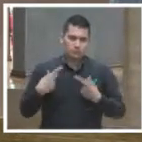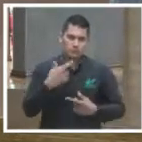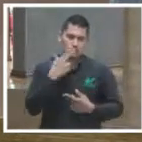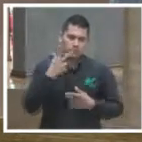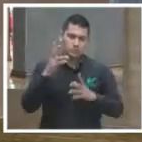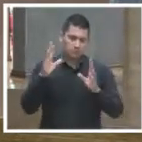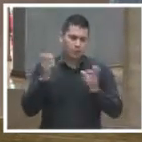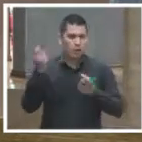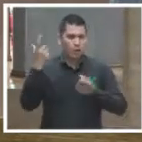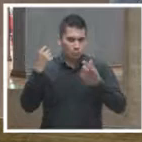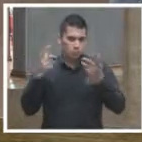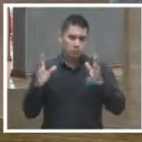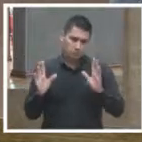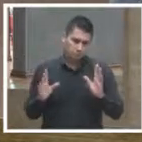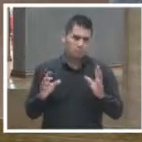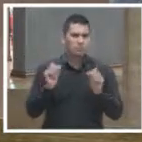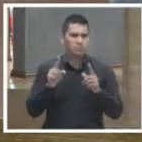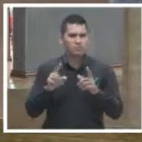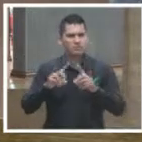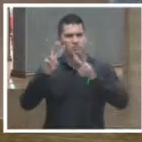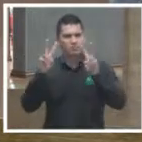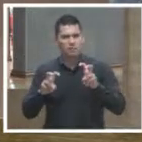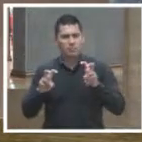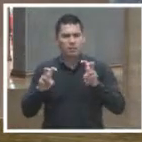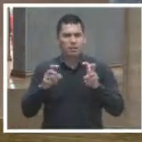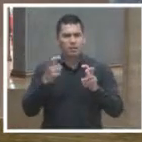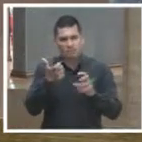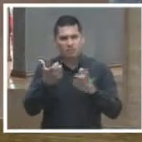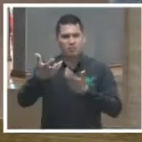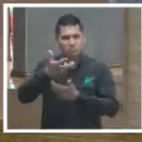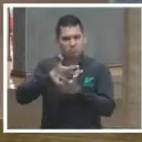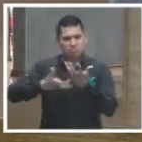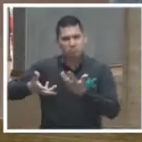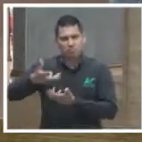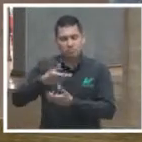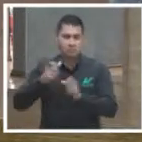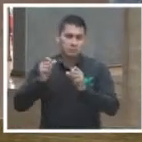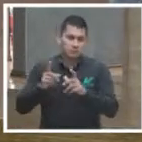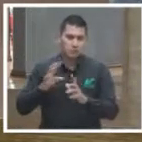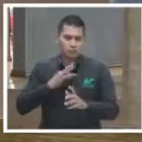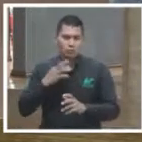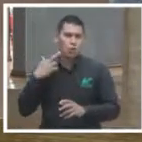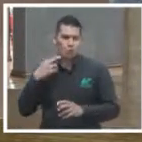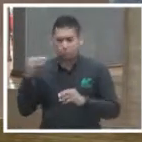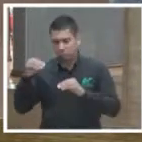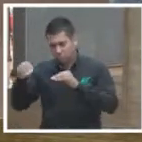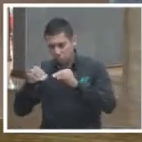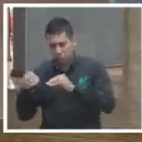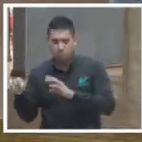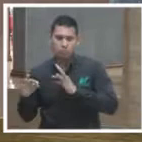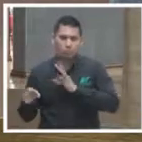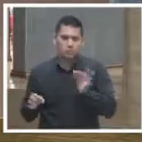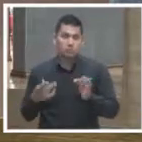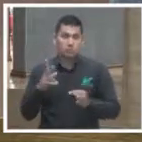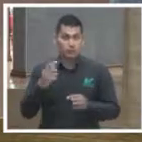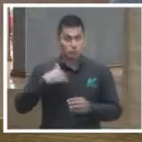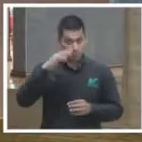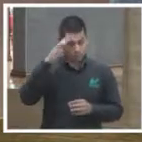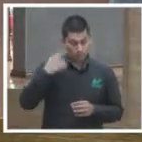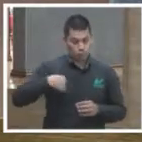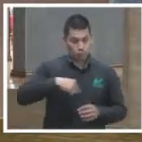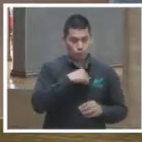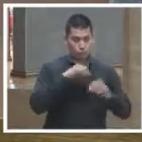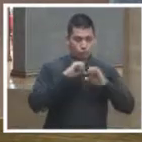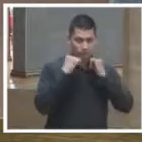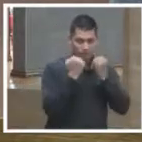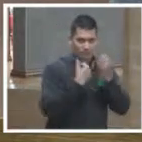sí en temas administrativos y en fin y yo diría que en realidad pues lo que tenemos que hacer es prepararnos como sociedad